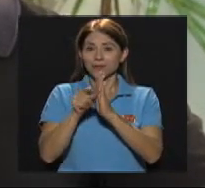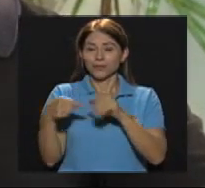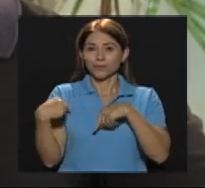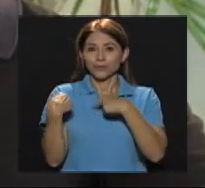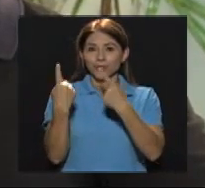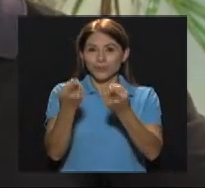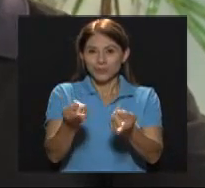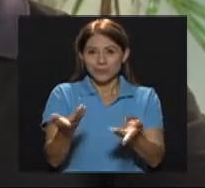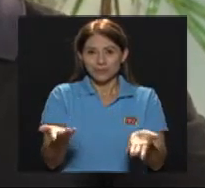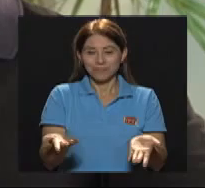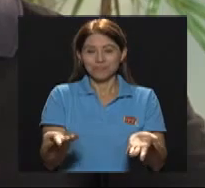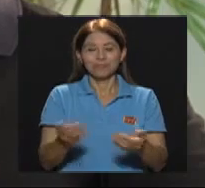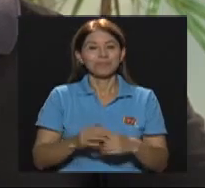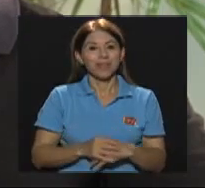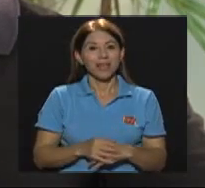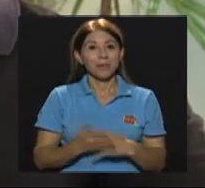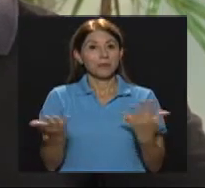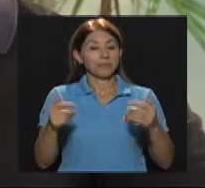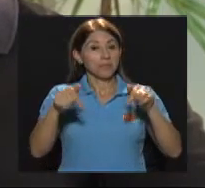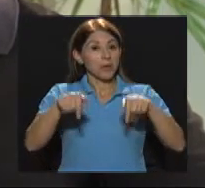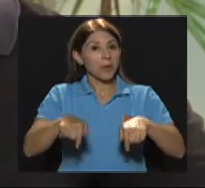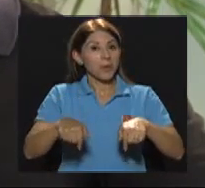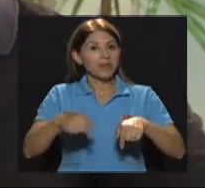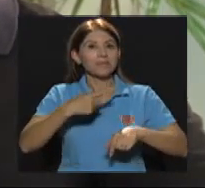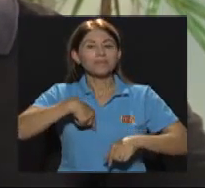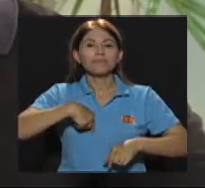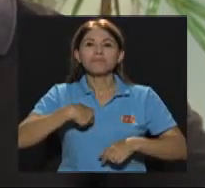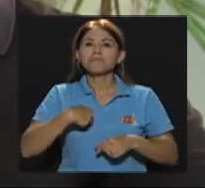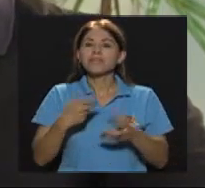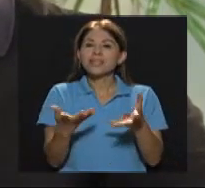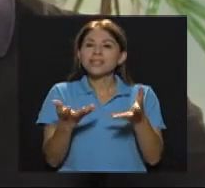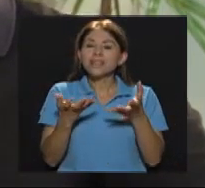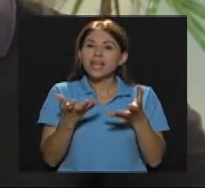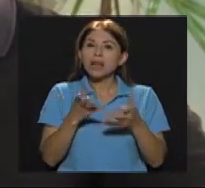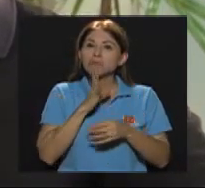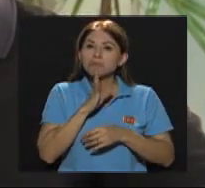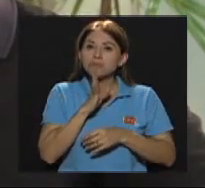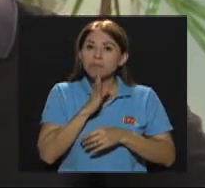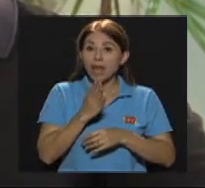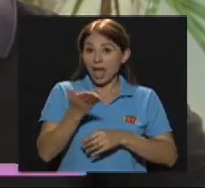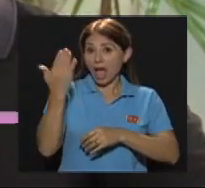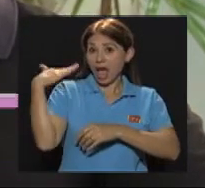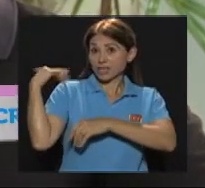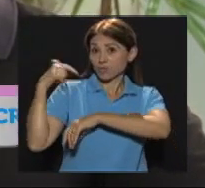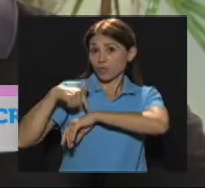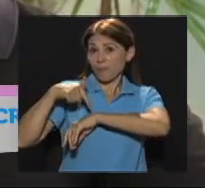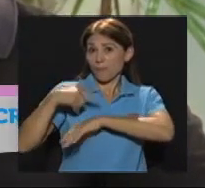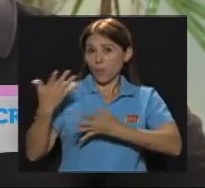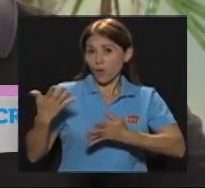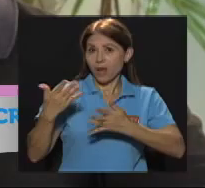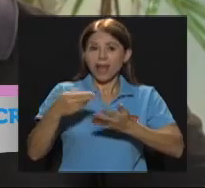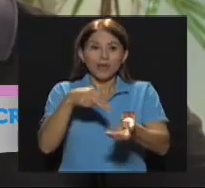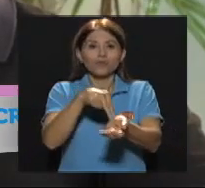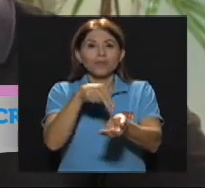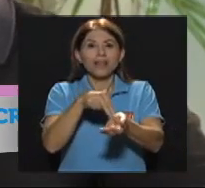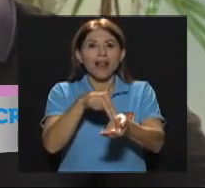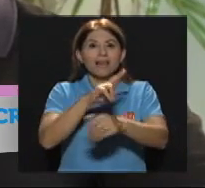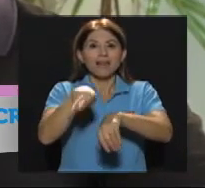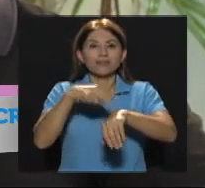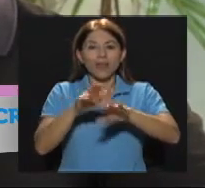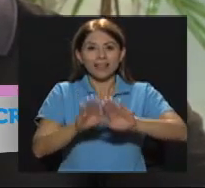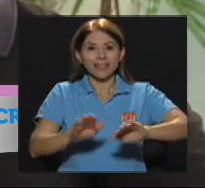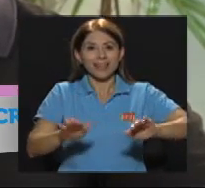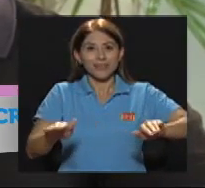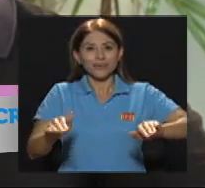estaremos acompañándoles Y es que bueno, hoy quisiera comentarles que desde hace un tiempo El Hospital Nacional de Niños